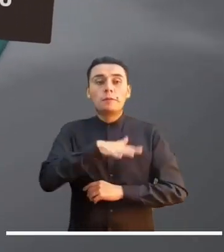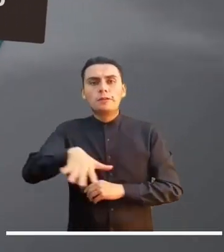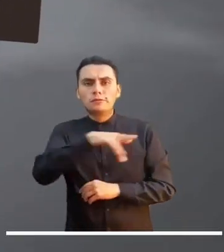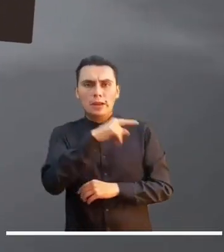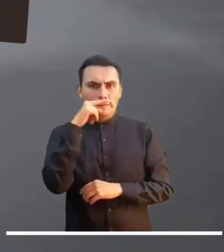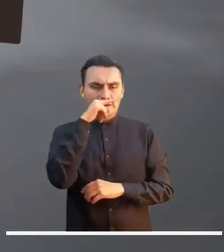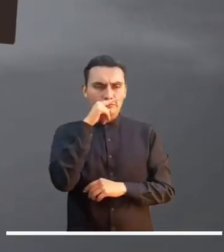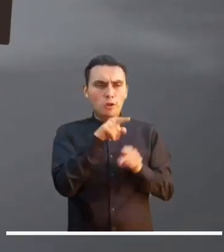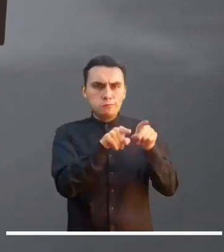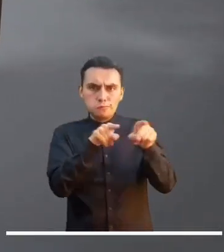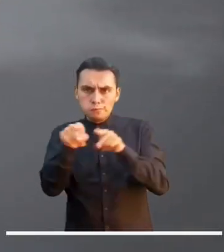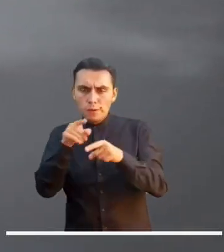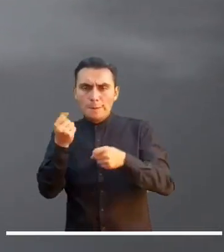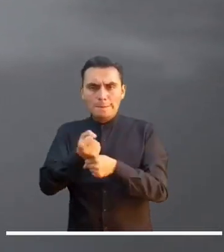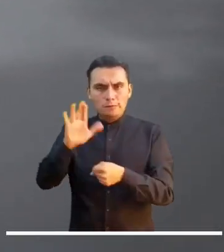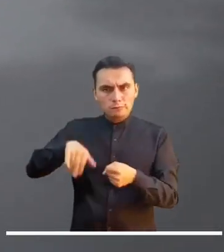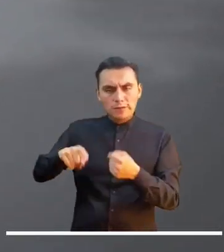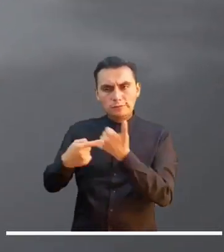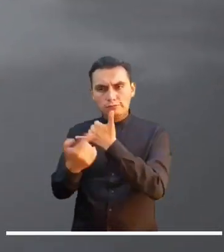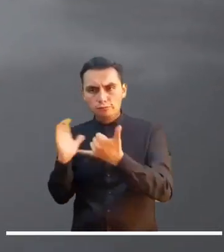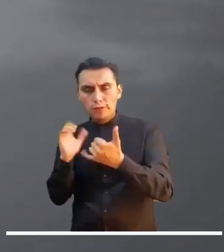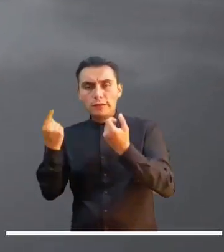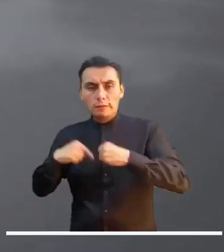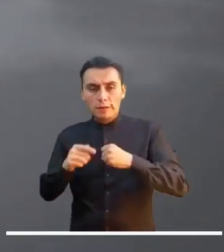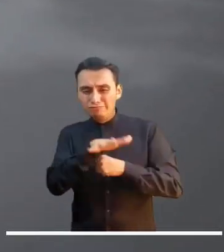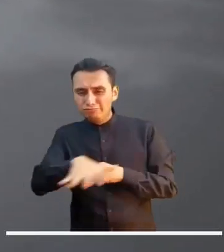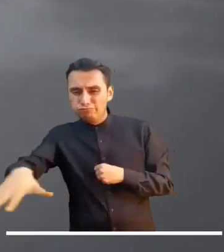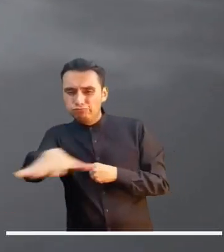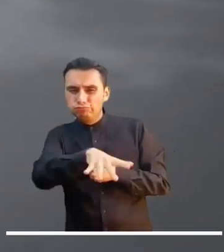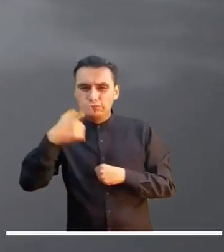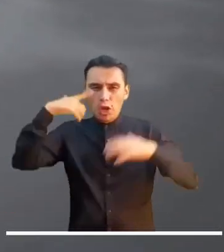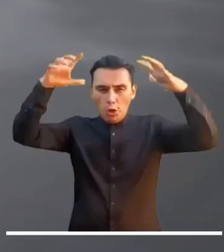norte de Amazonas y sectores dispersos de Baupés, Guainía y Guaviari.